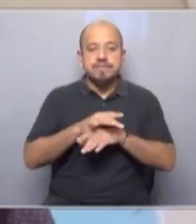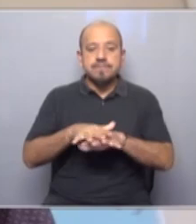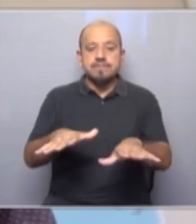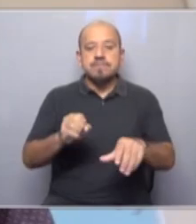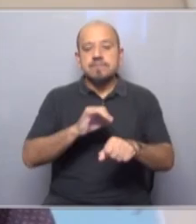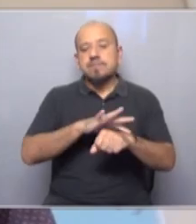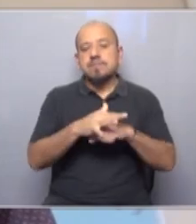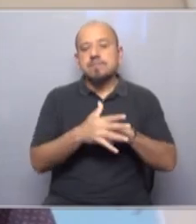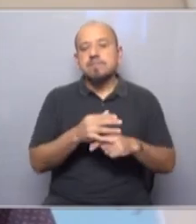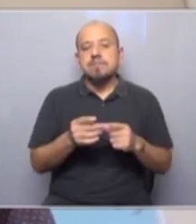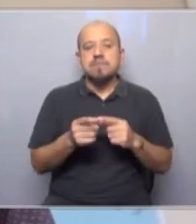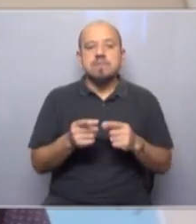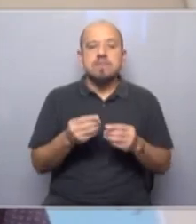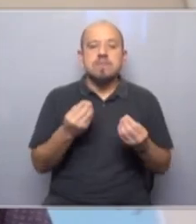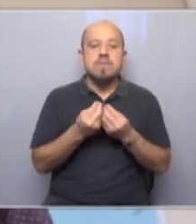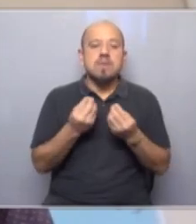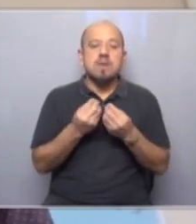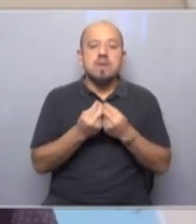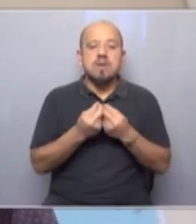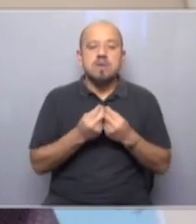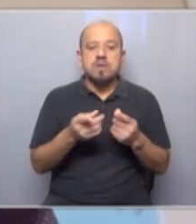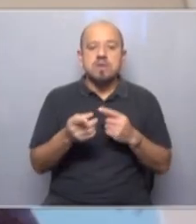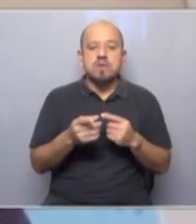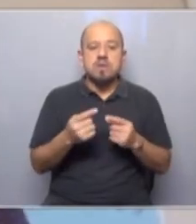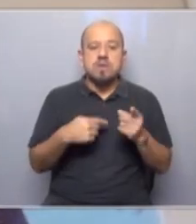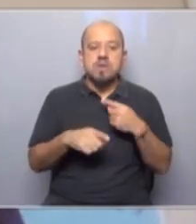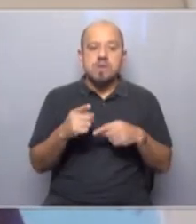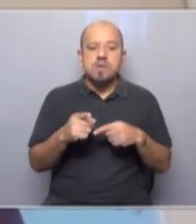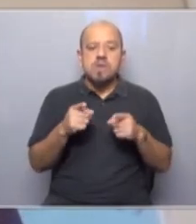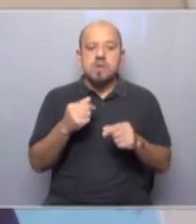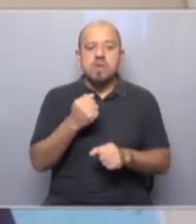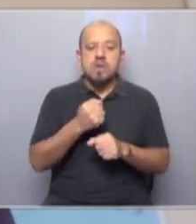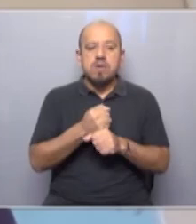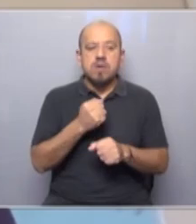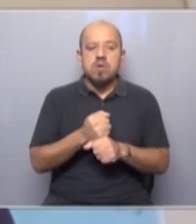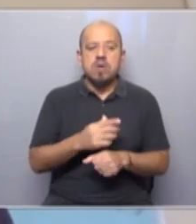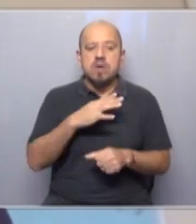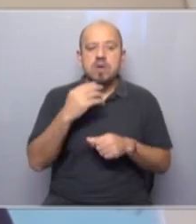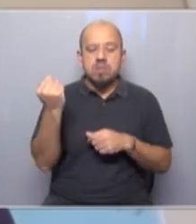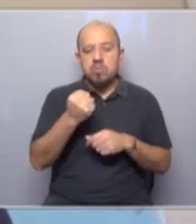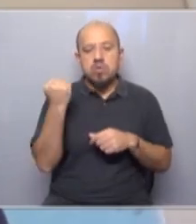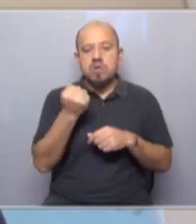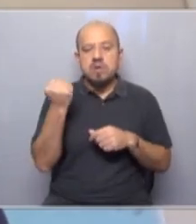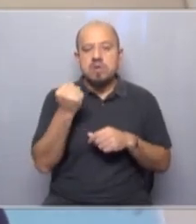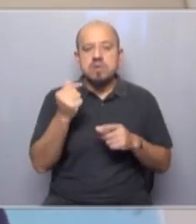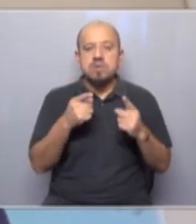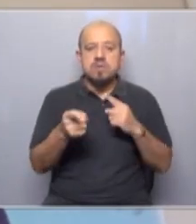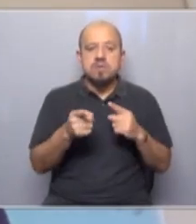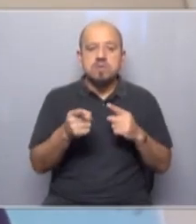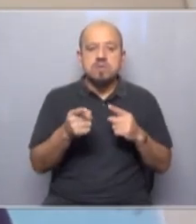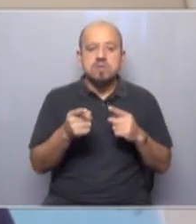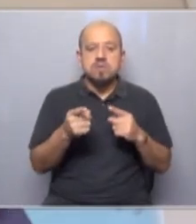trasladado mucho del comercio en línea. Entonces, esos trabajadores tienen una importancia estratégica